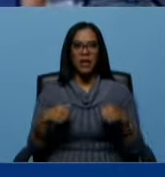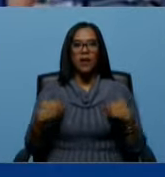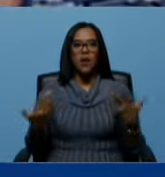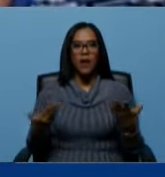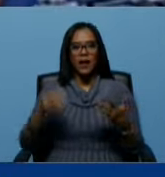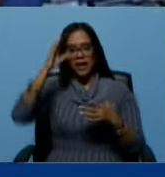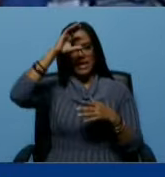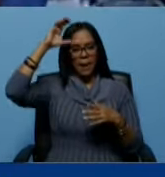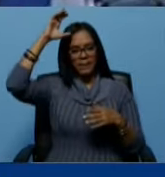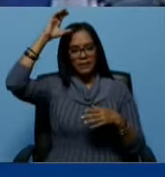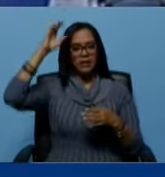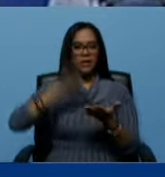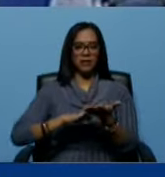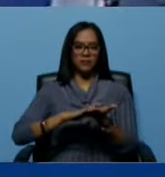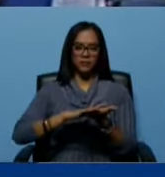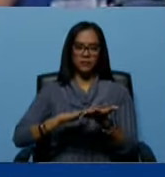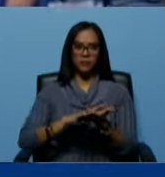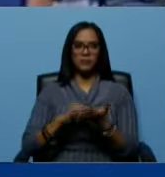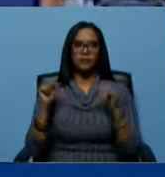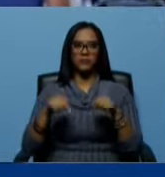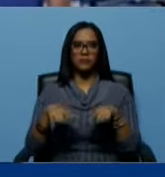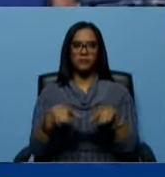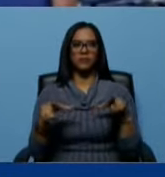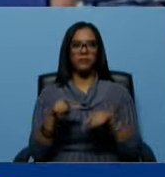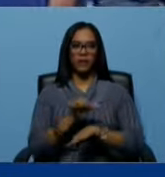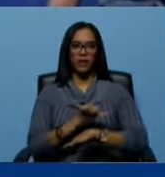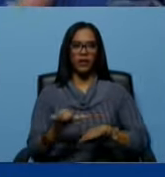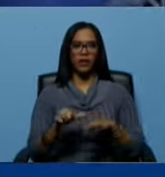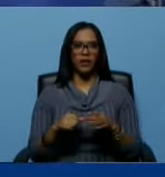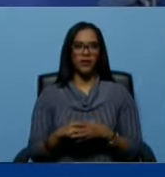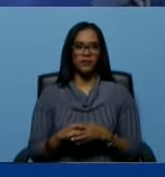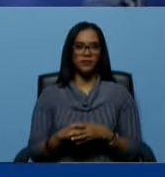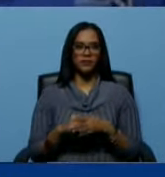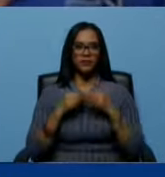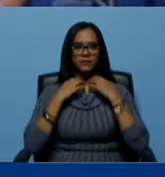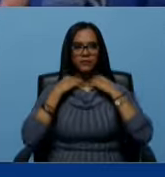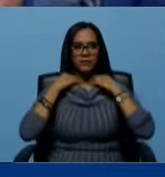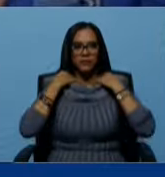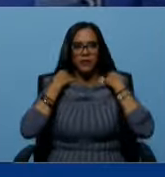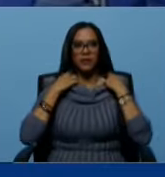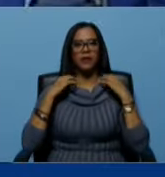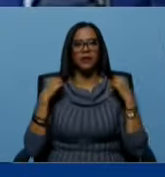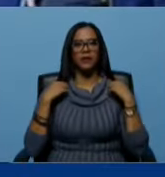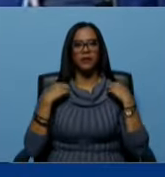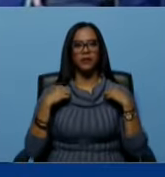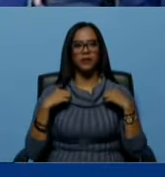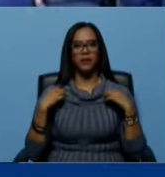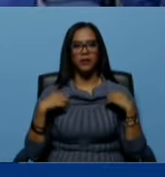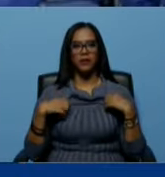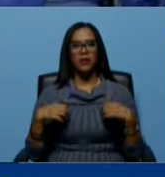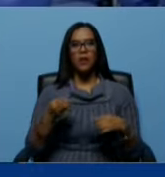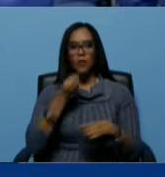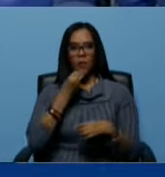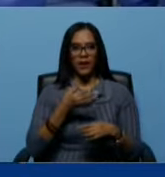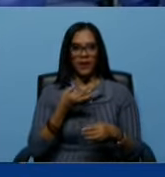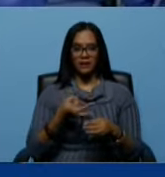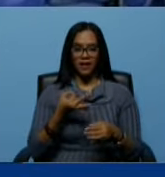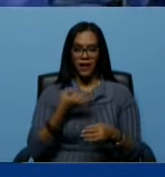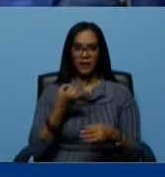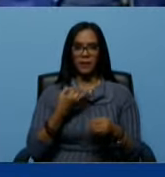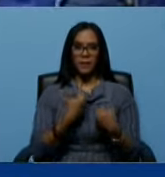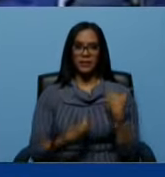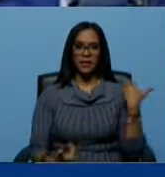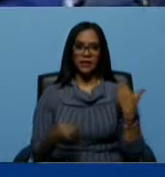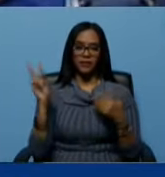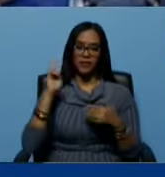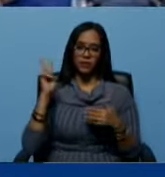capacidad resolutiva de esta área quirúrgica. Bueno, muy buenas tardes, Venezuela, muy buenas tardes, presidente, un honor para mí en